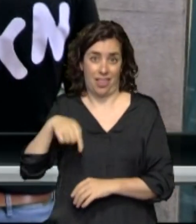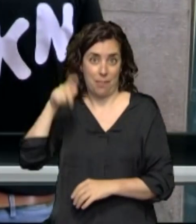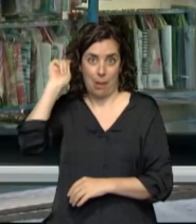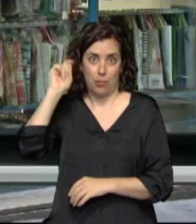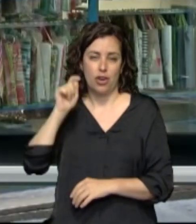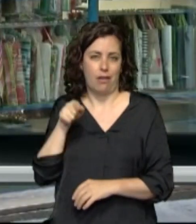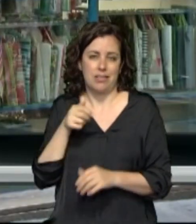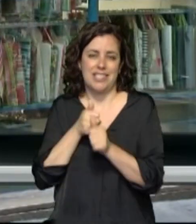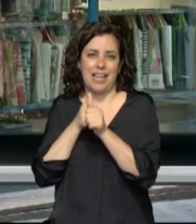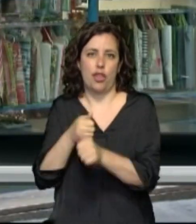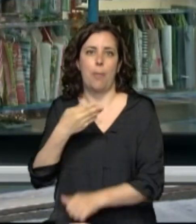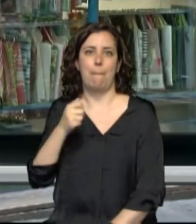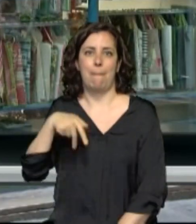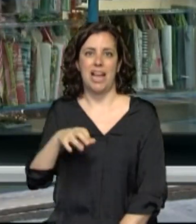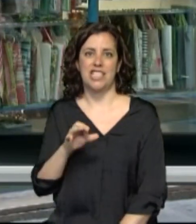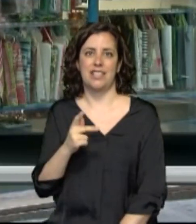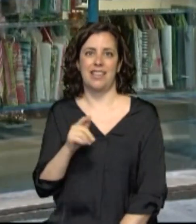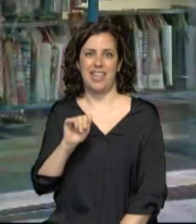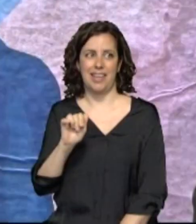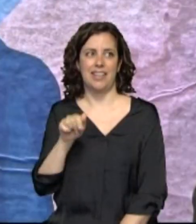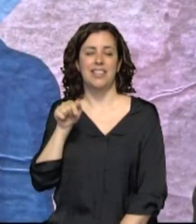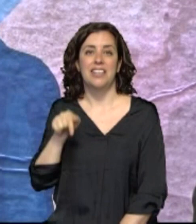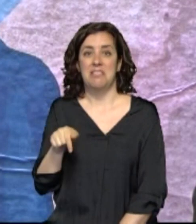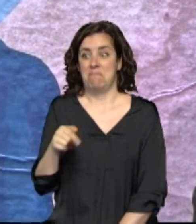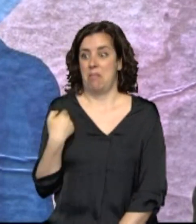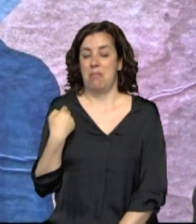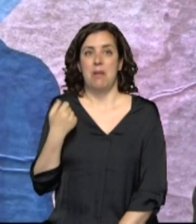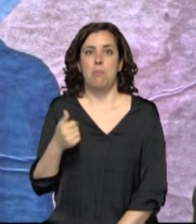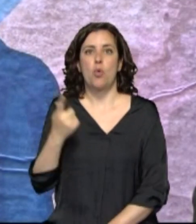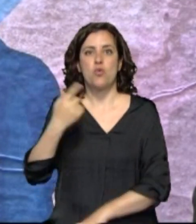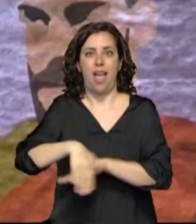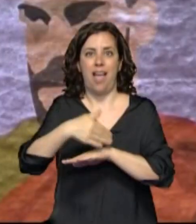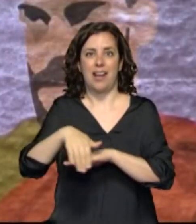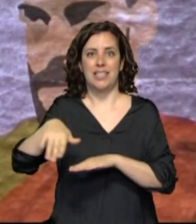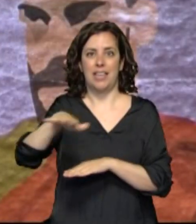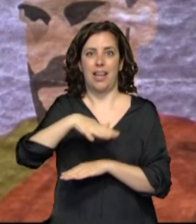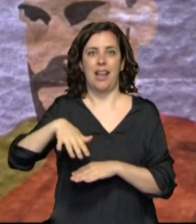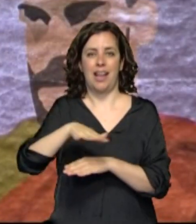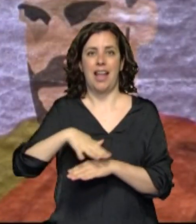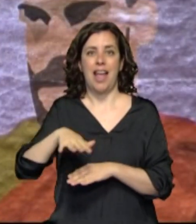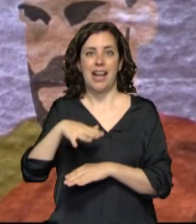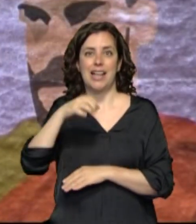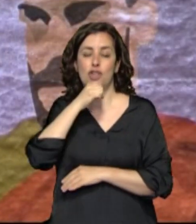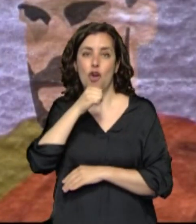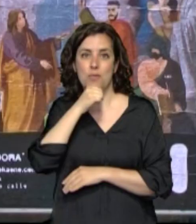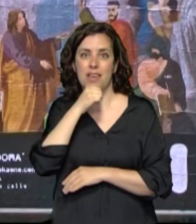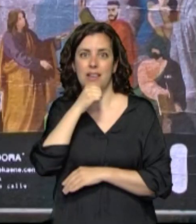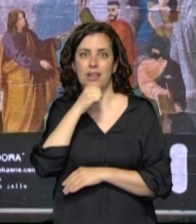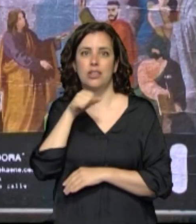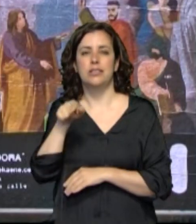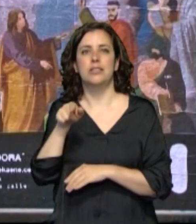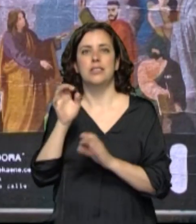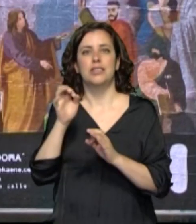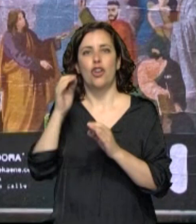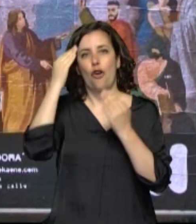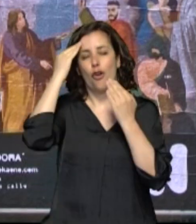surgió su última obra recientemente aparecida en una calle del casco viejo de Pamplona, un homenaje a los que están en